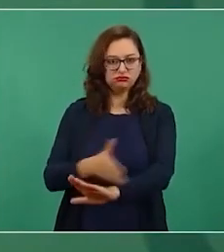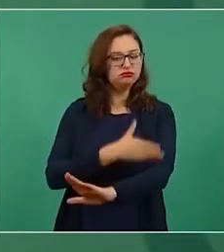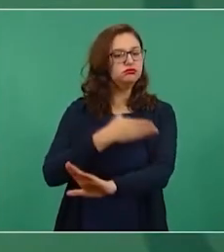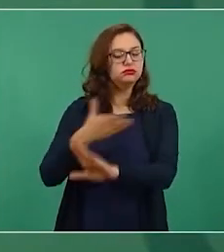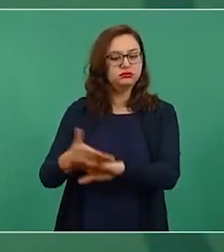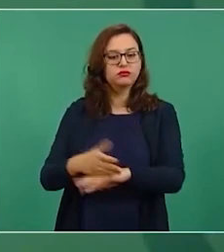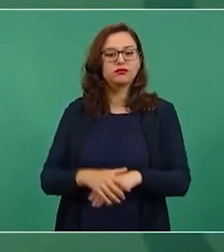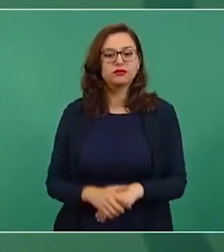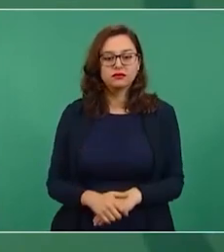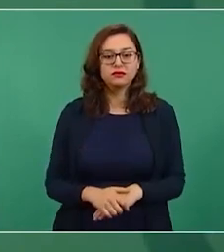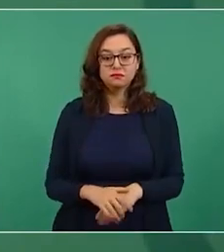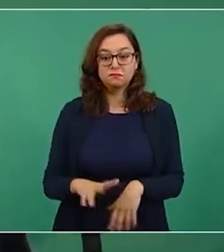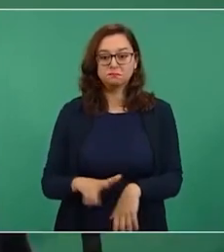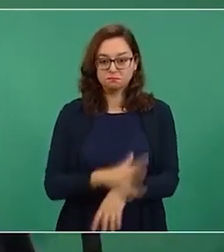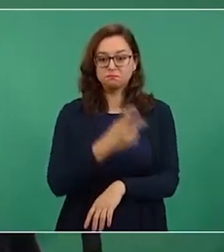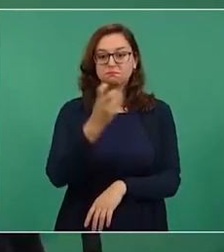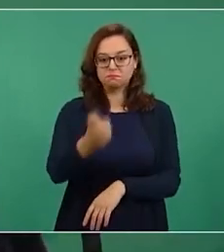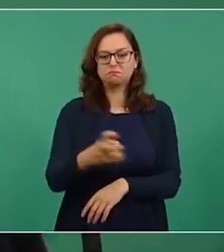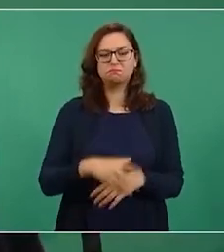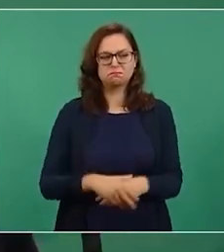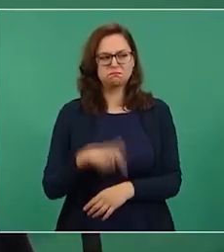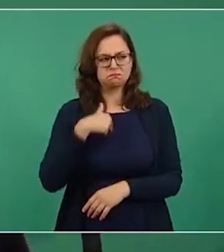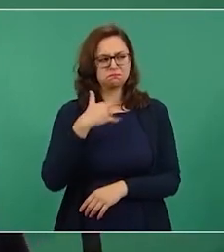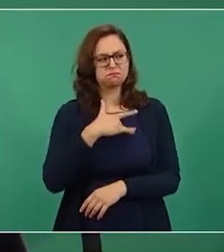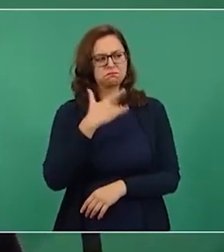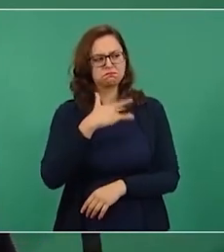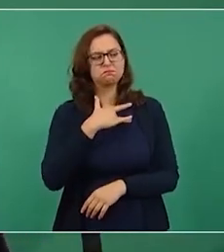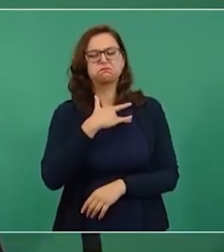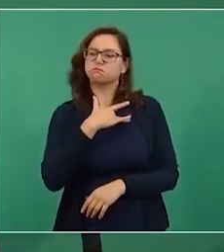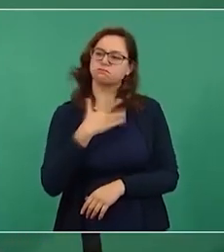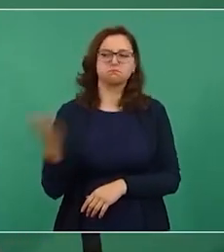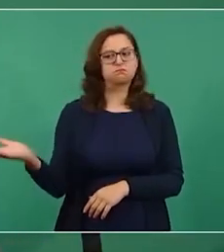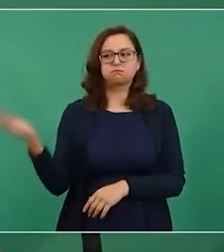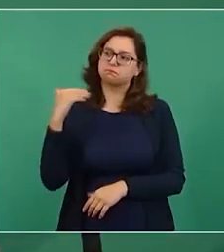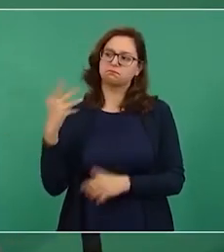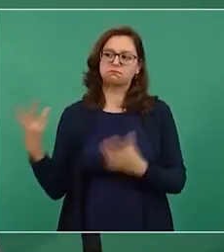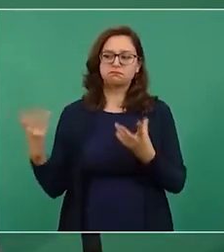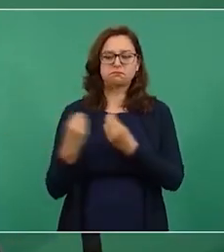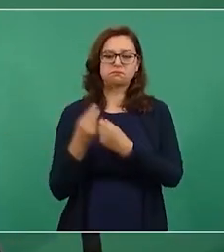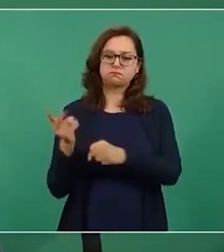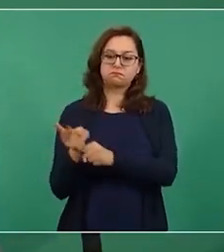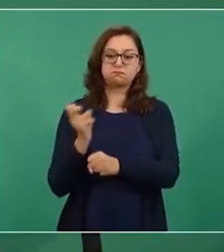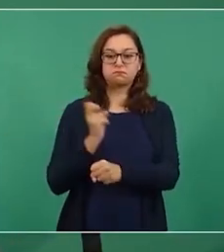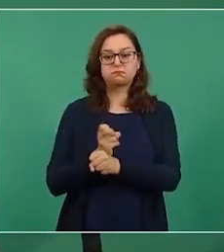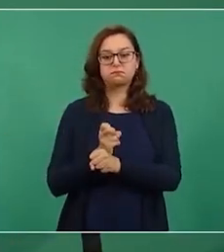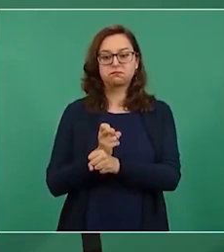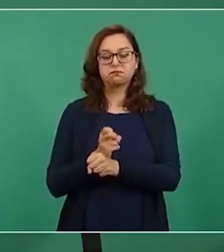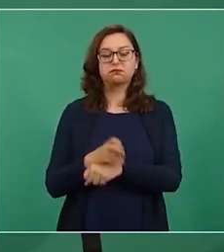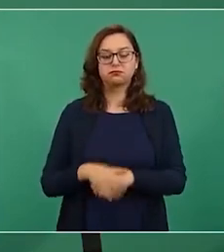Entonces, lo invité por eso, también.